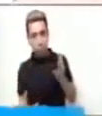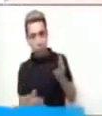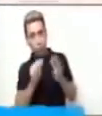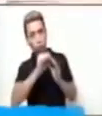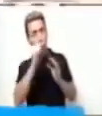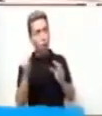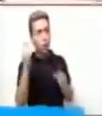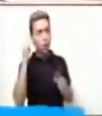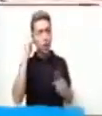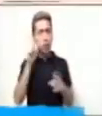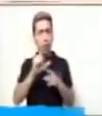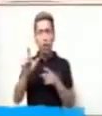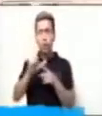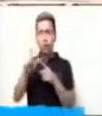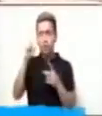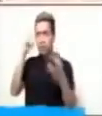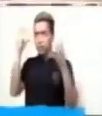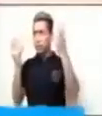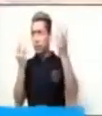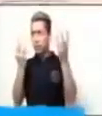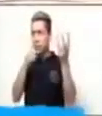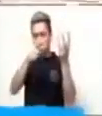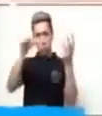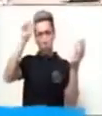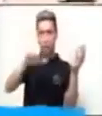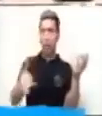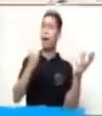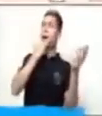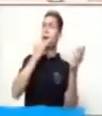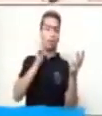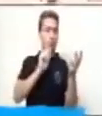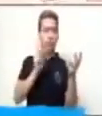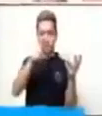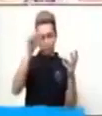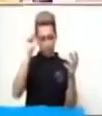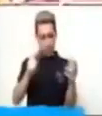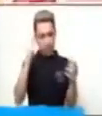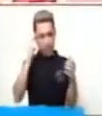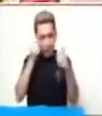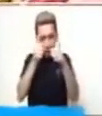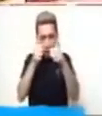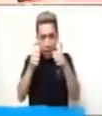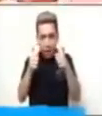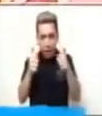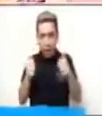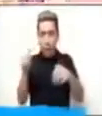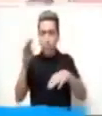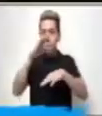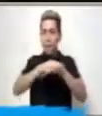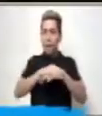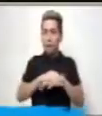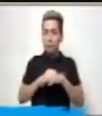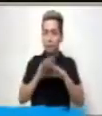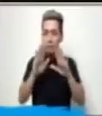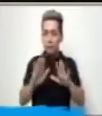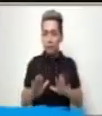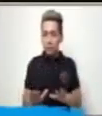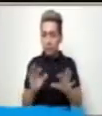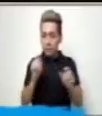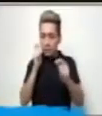imaginando, no estás mal. Solamente debes analizarlo de una forma más detenida.